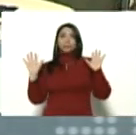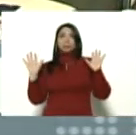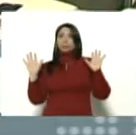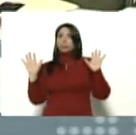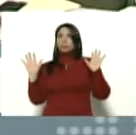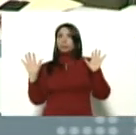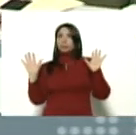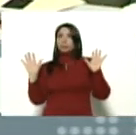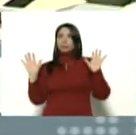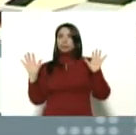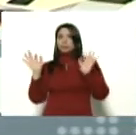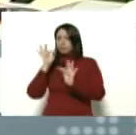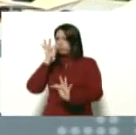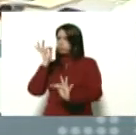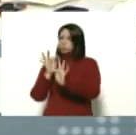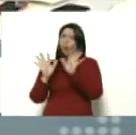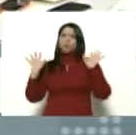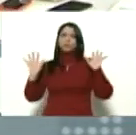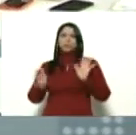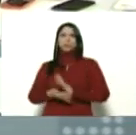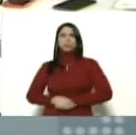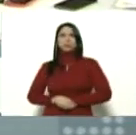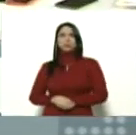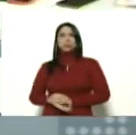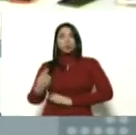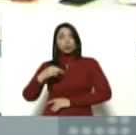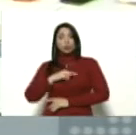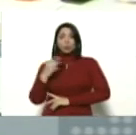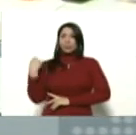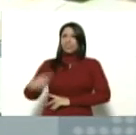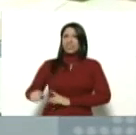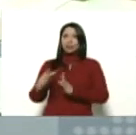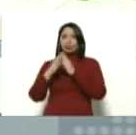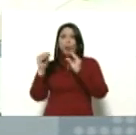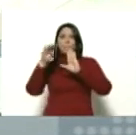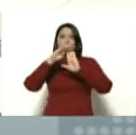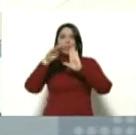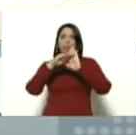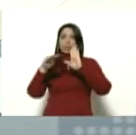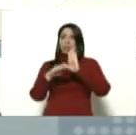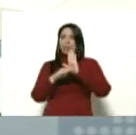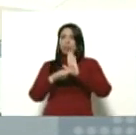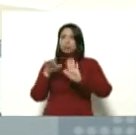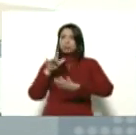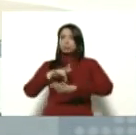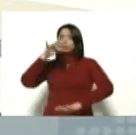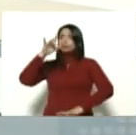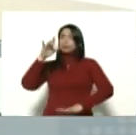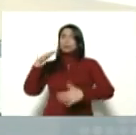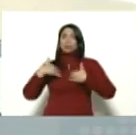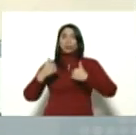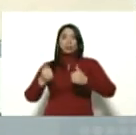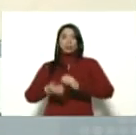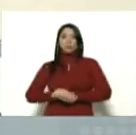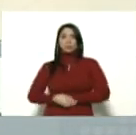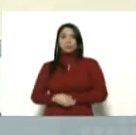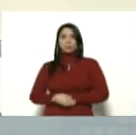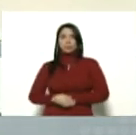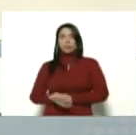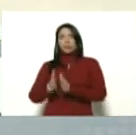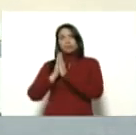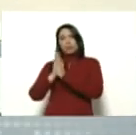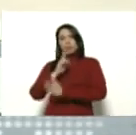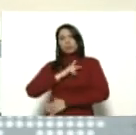se los aseguro. Vamos a tener todas las medidas extremas de seguridad. Señora